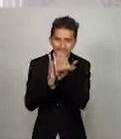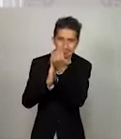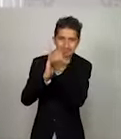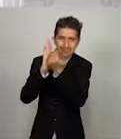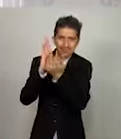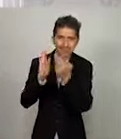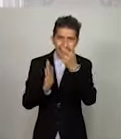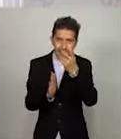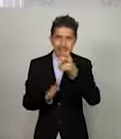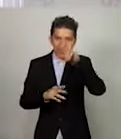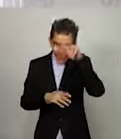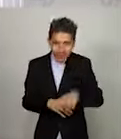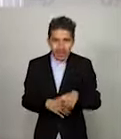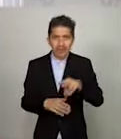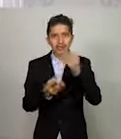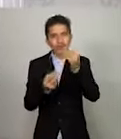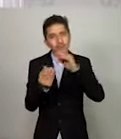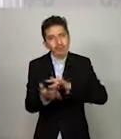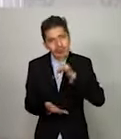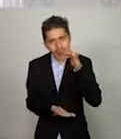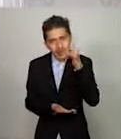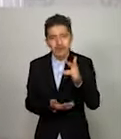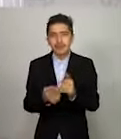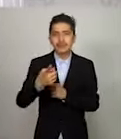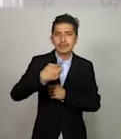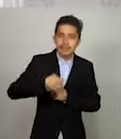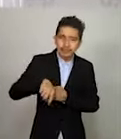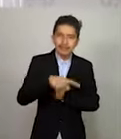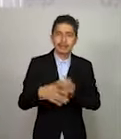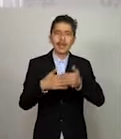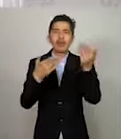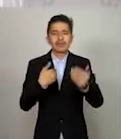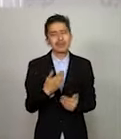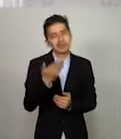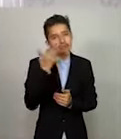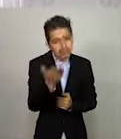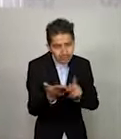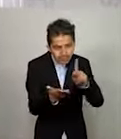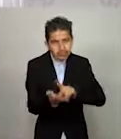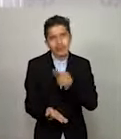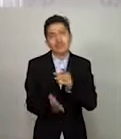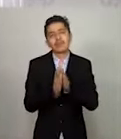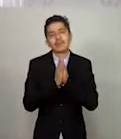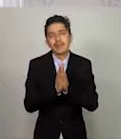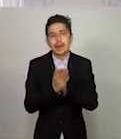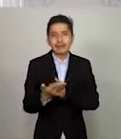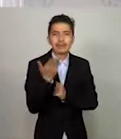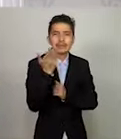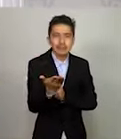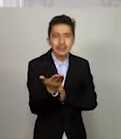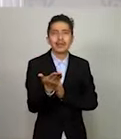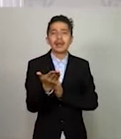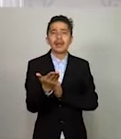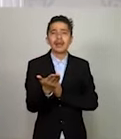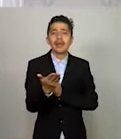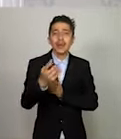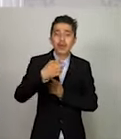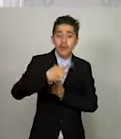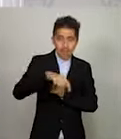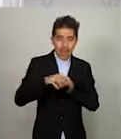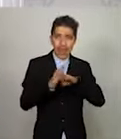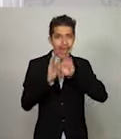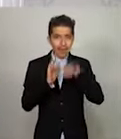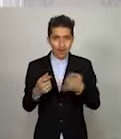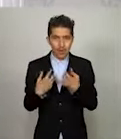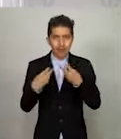las medidas sanitarias. De verdad, les agradezco mucho y les ruego, les reitero, que seamos los